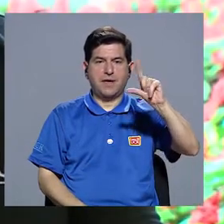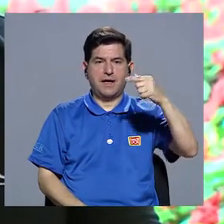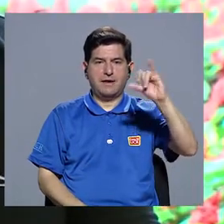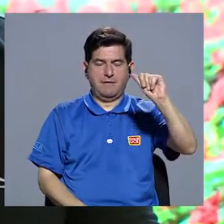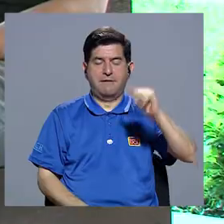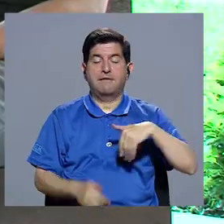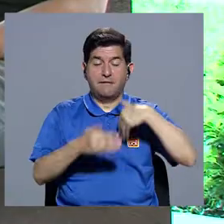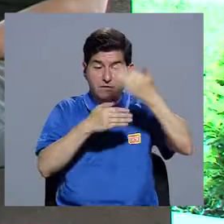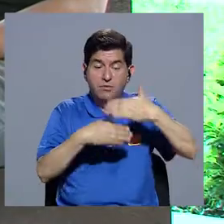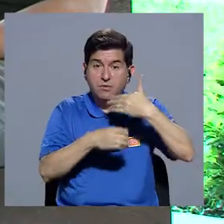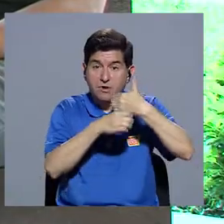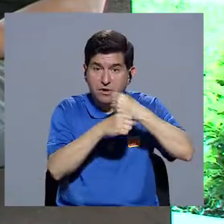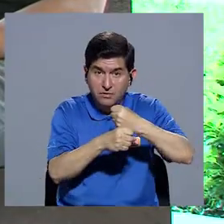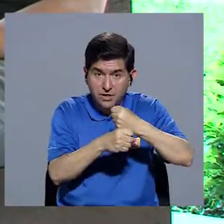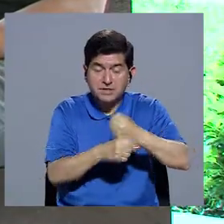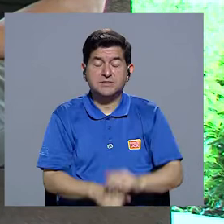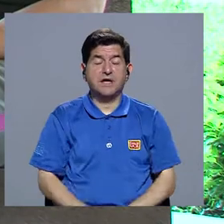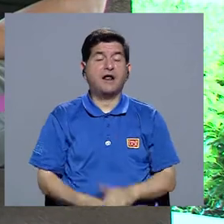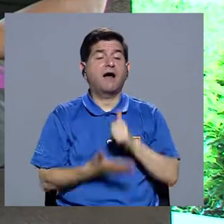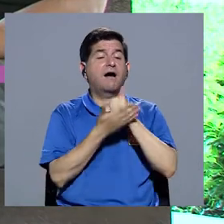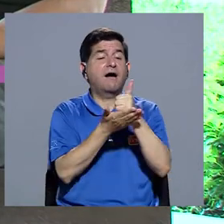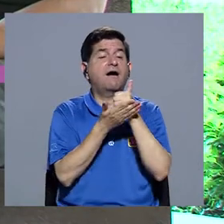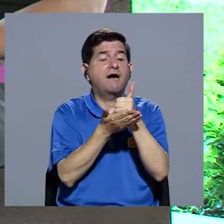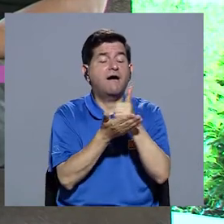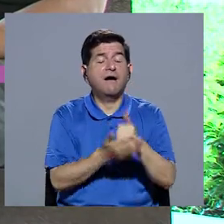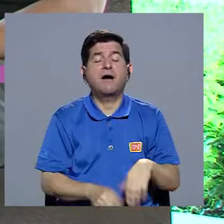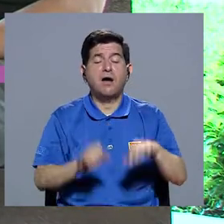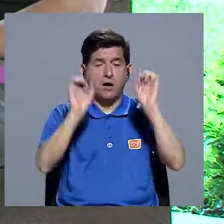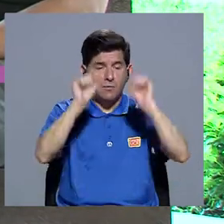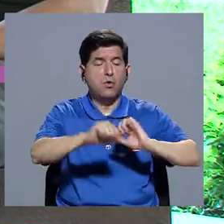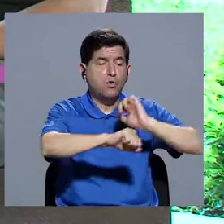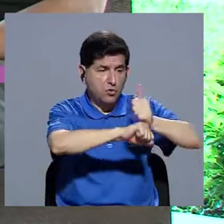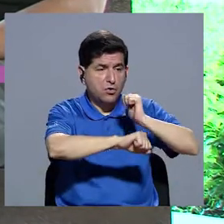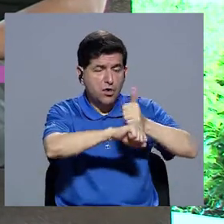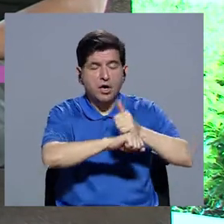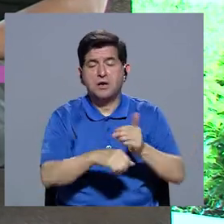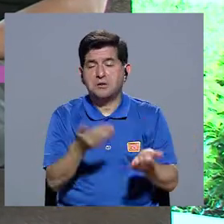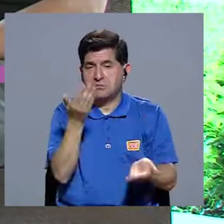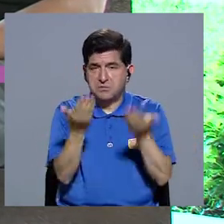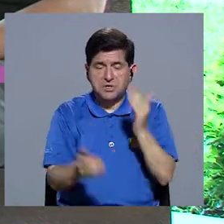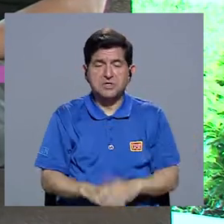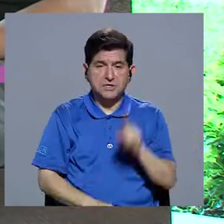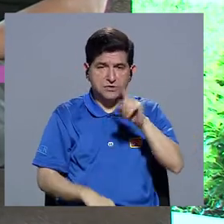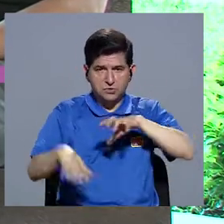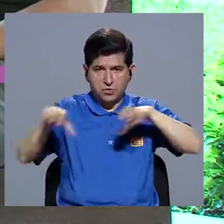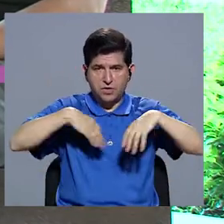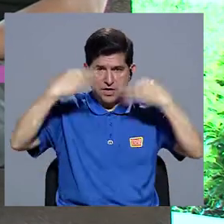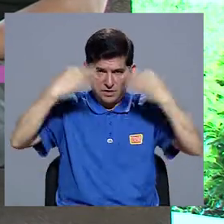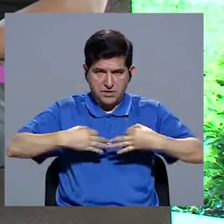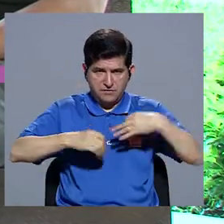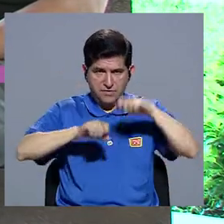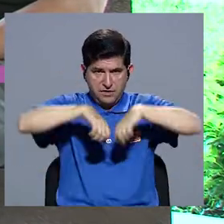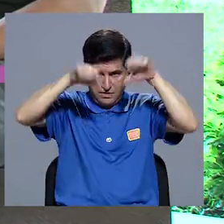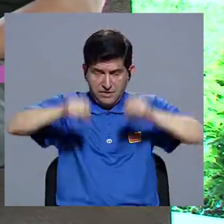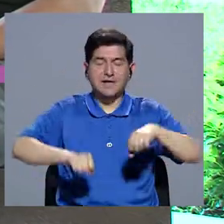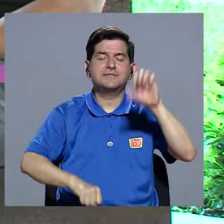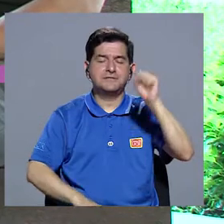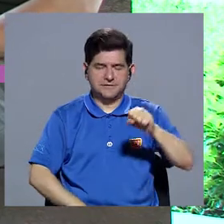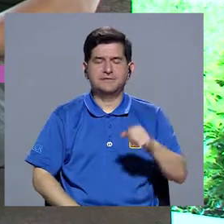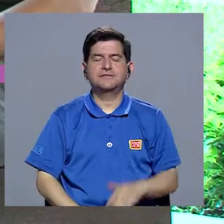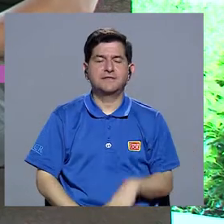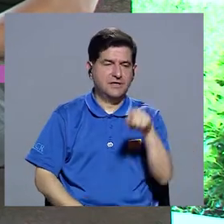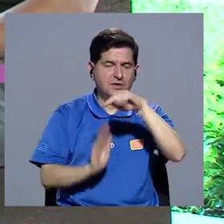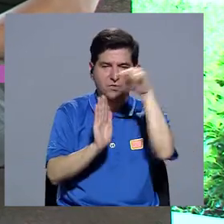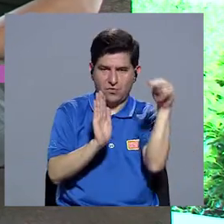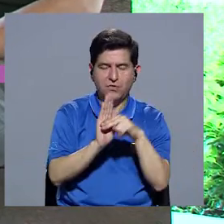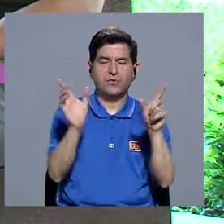ayudaría después justamente a prescribir y a decir, a esta persona sí le puedo recetar, por decirlo así, a este ejercicio. Es correcto. Basado en estas normas